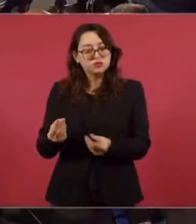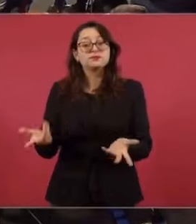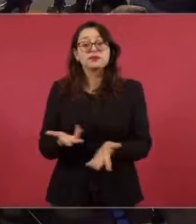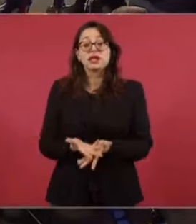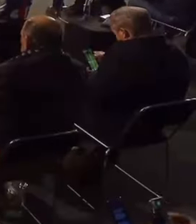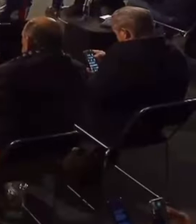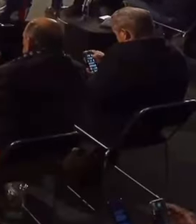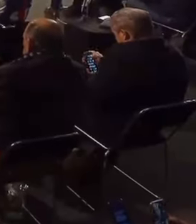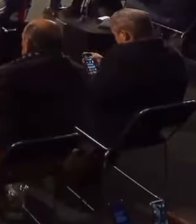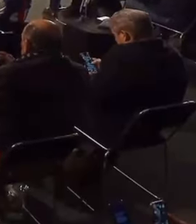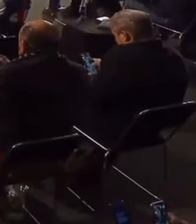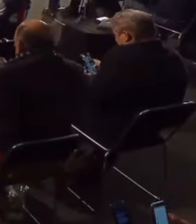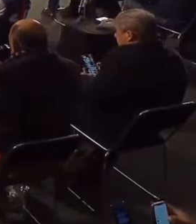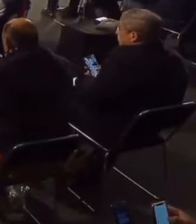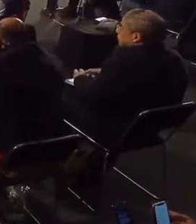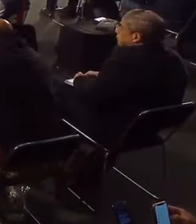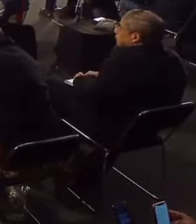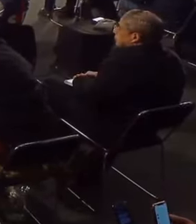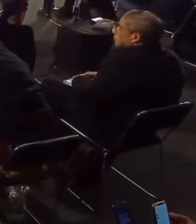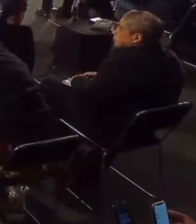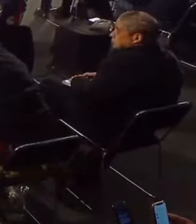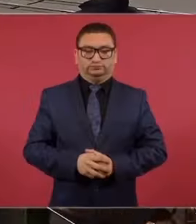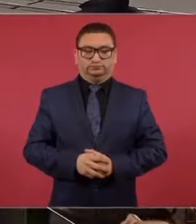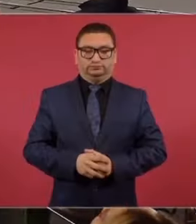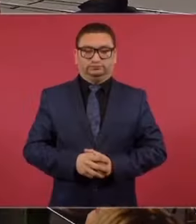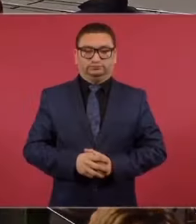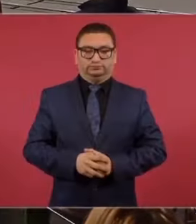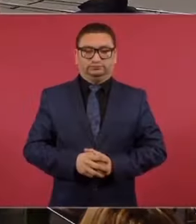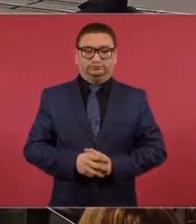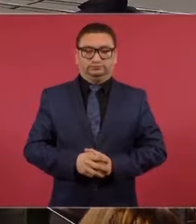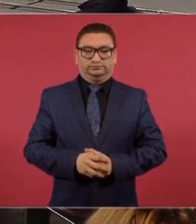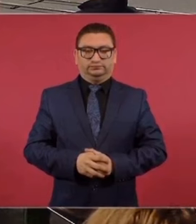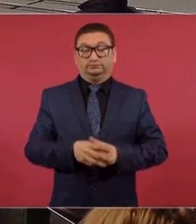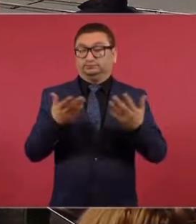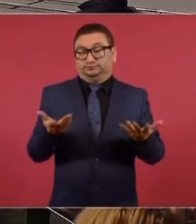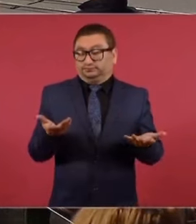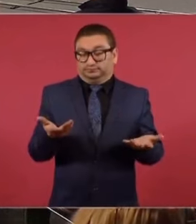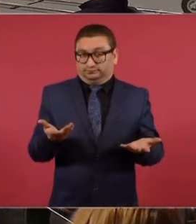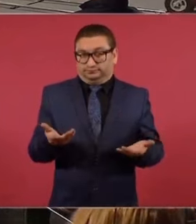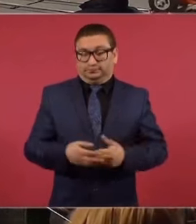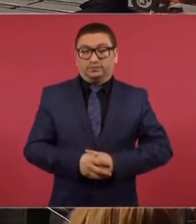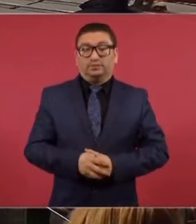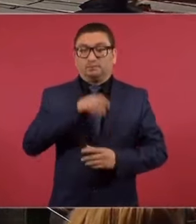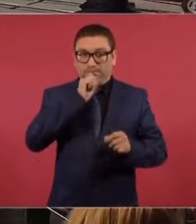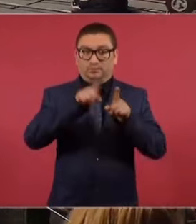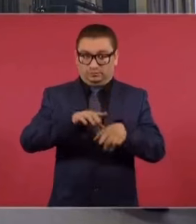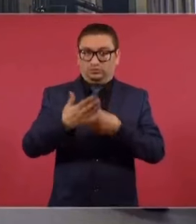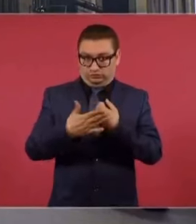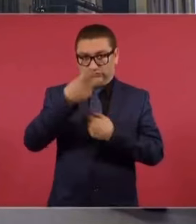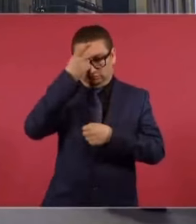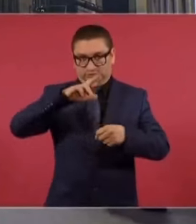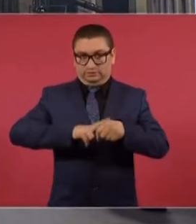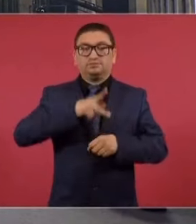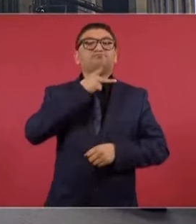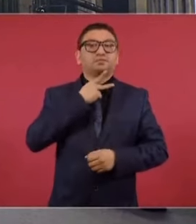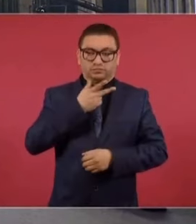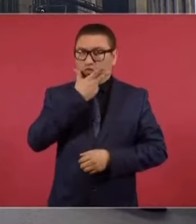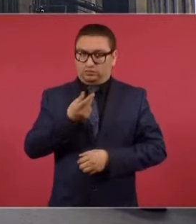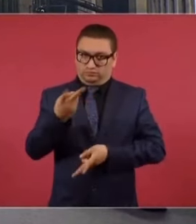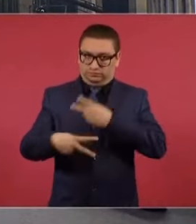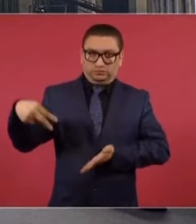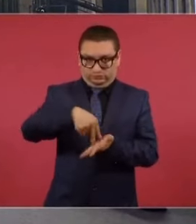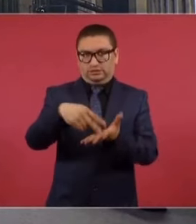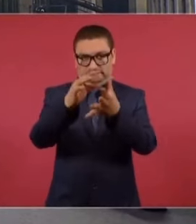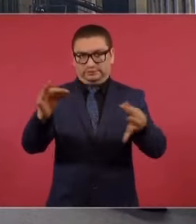resultado es que paramos la crisis en la producción petrolera. Entonces, también le voy a pedir al director de Pemex que venga a